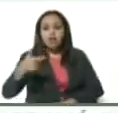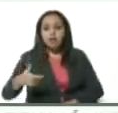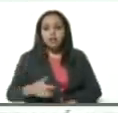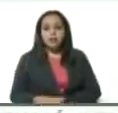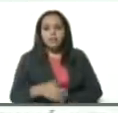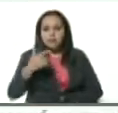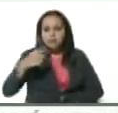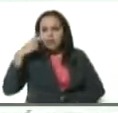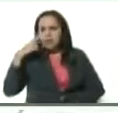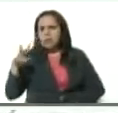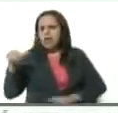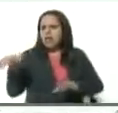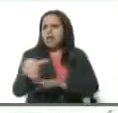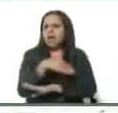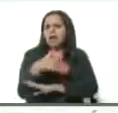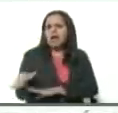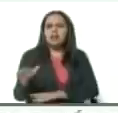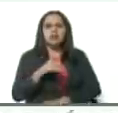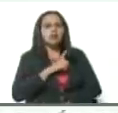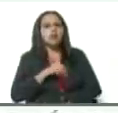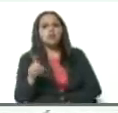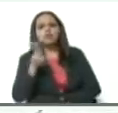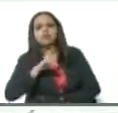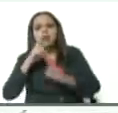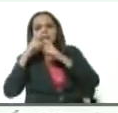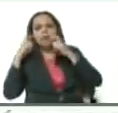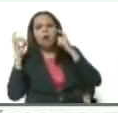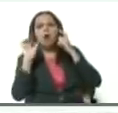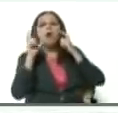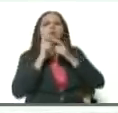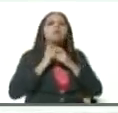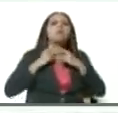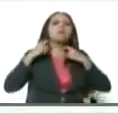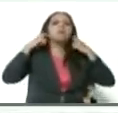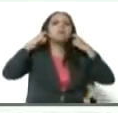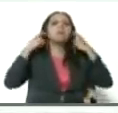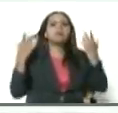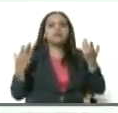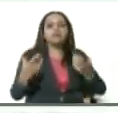gente que ustedes ven por ahí, que no se pone tapabocas, se la pone aquí en el cuello.